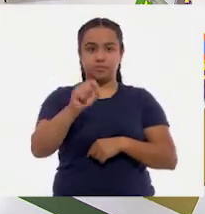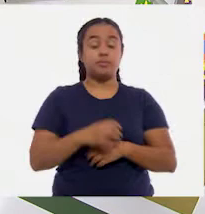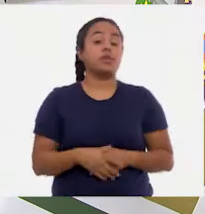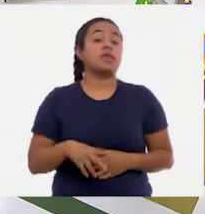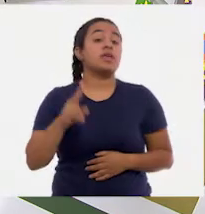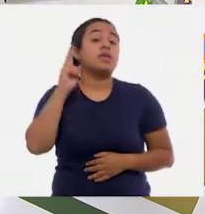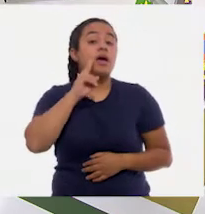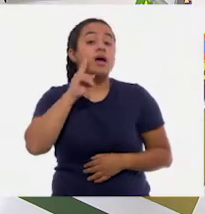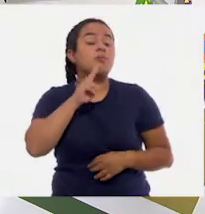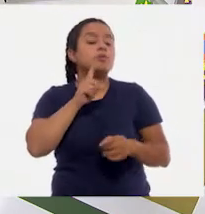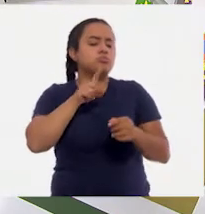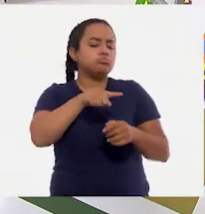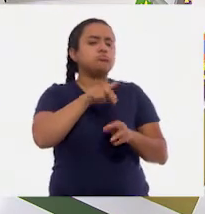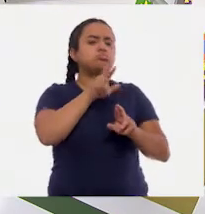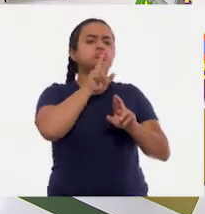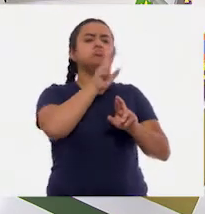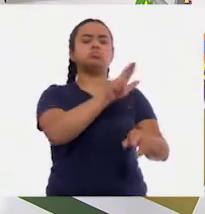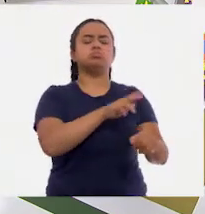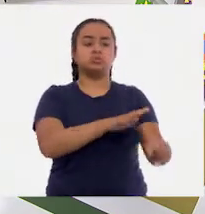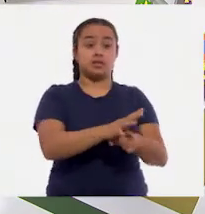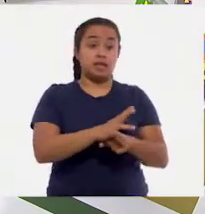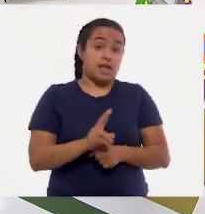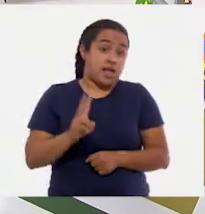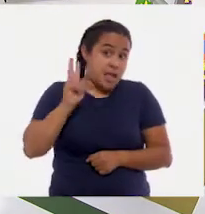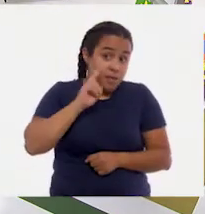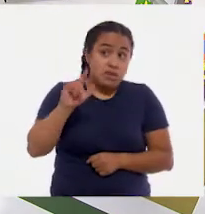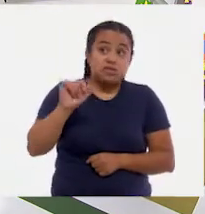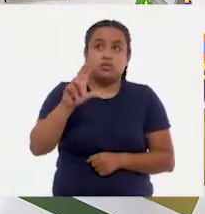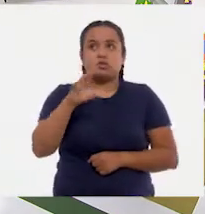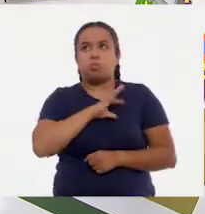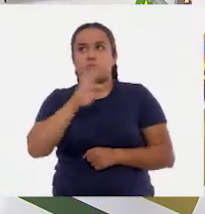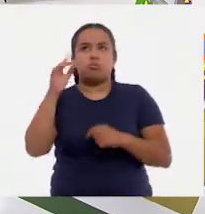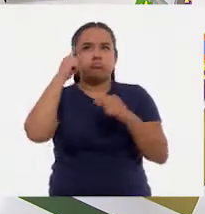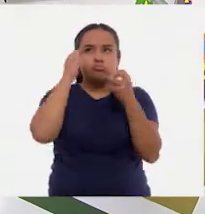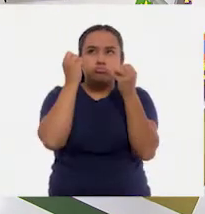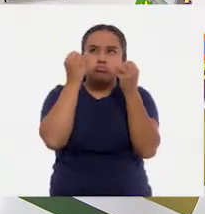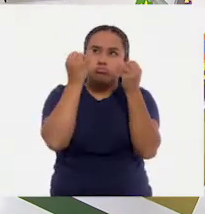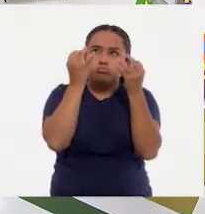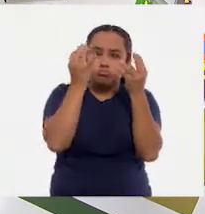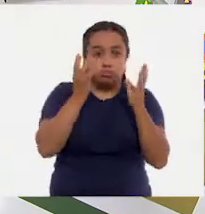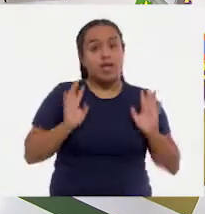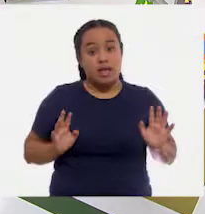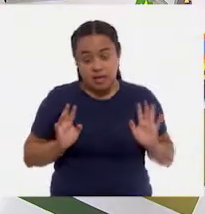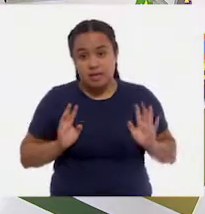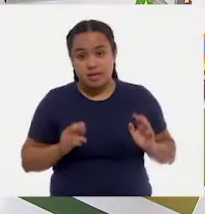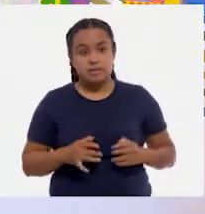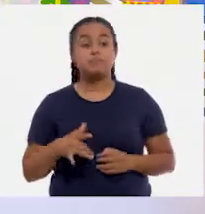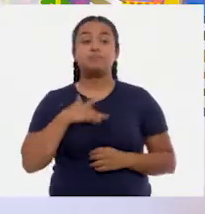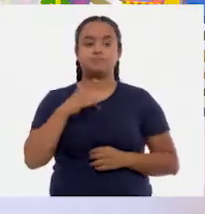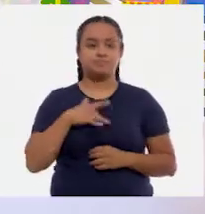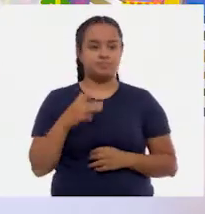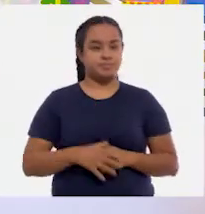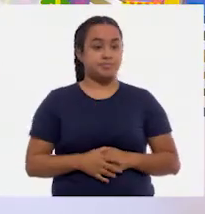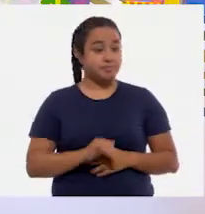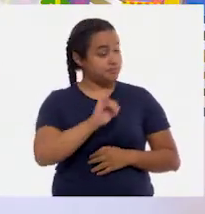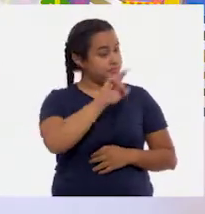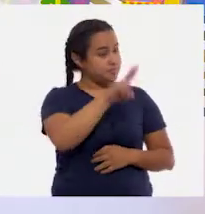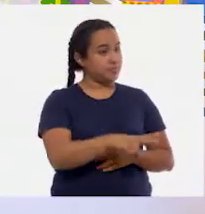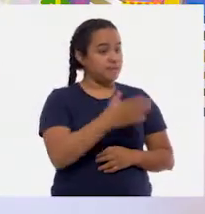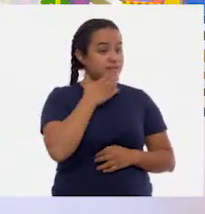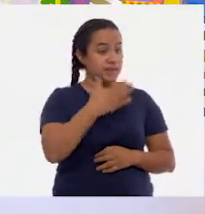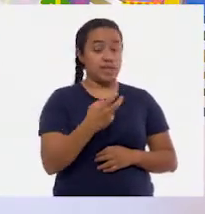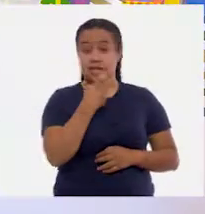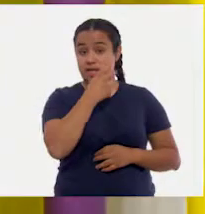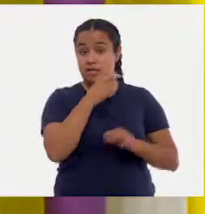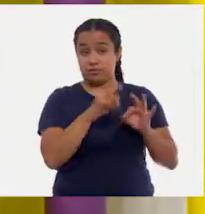a ver cuál es el resultado y ver qué tan buena es para sumar. ¡Ay! ¿Qué te parece? Me parece muy bien. Es un